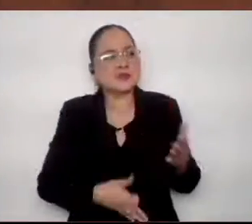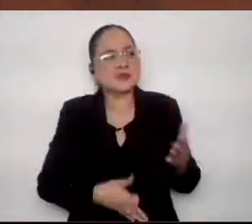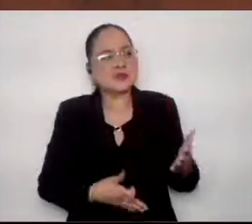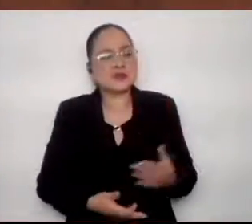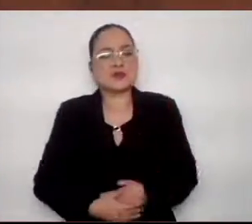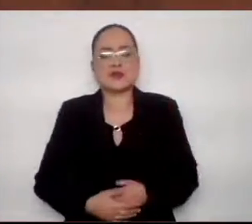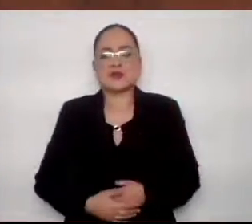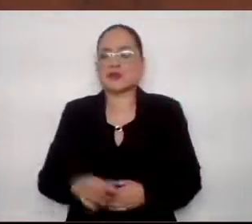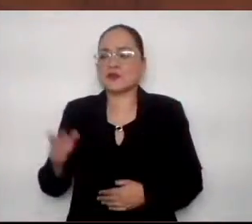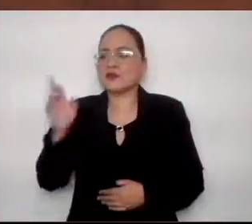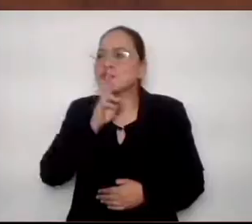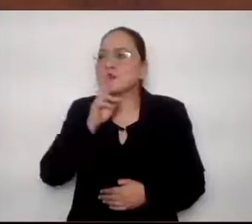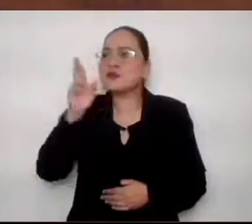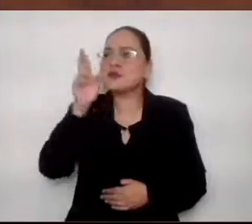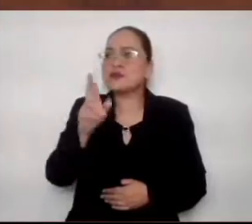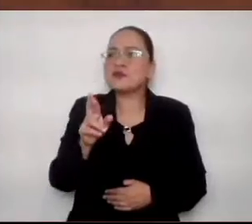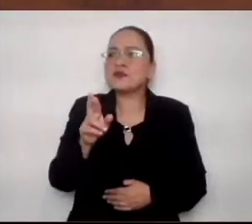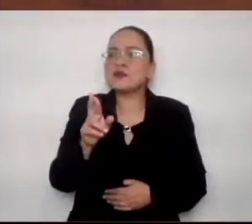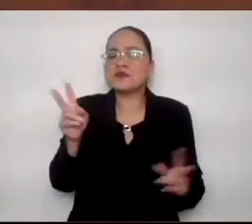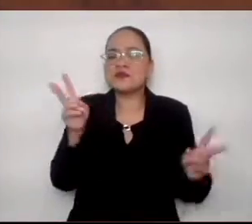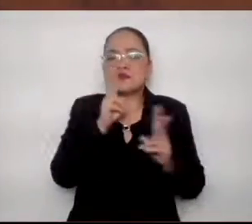viento. Bob Dylan.